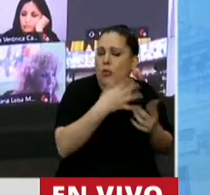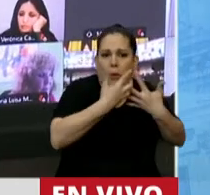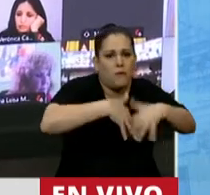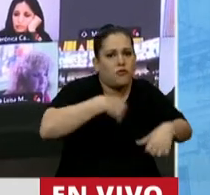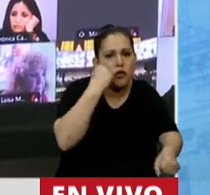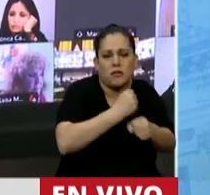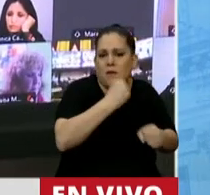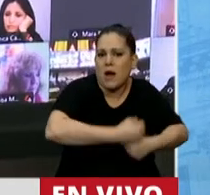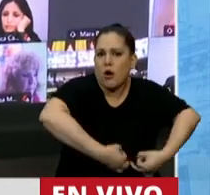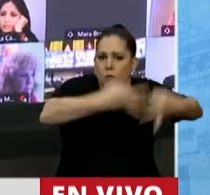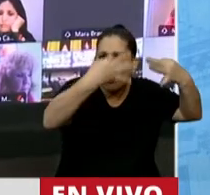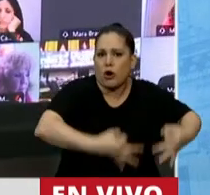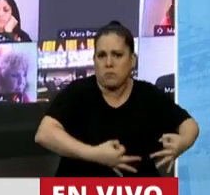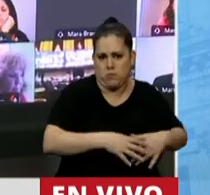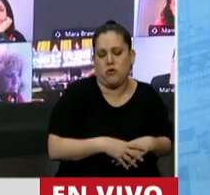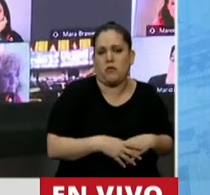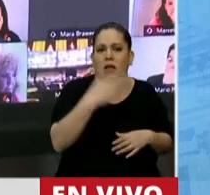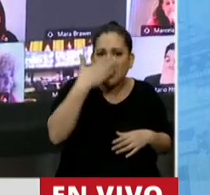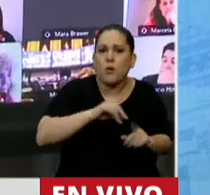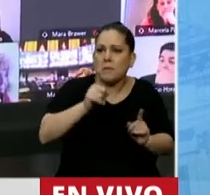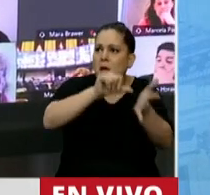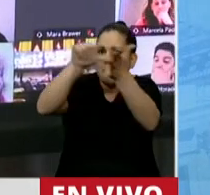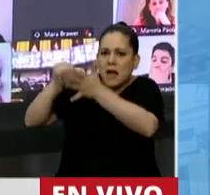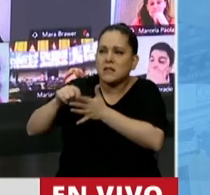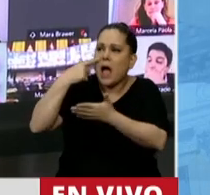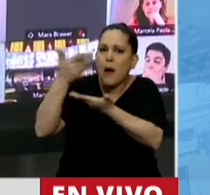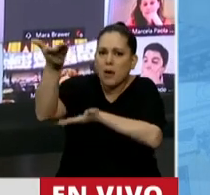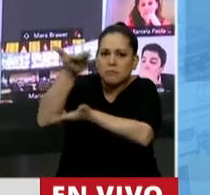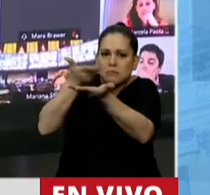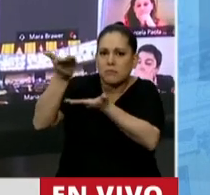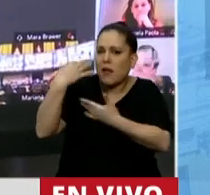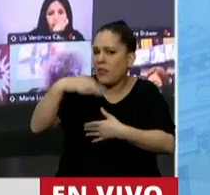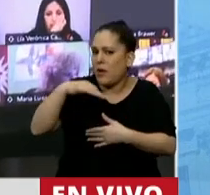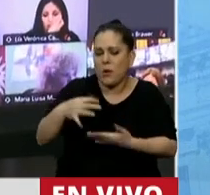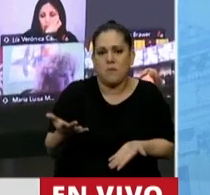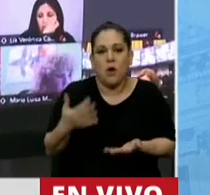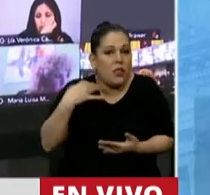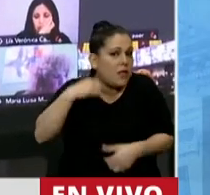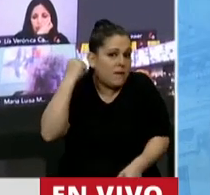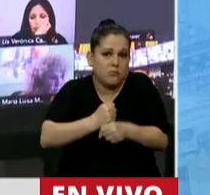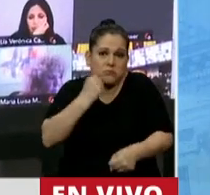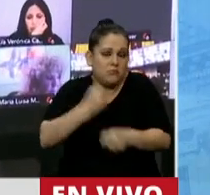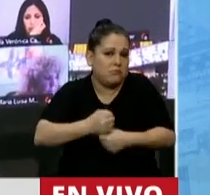y que estrechemos esfuerzos con otros países en materia de cooperación. Hay que hacer la tarea.